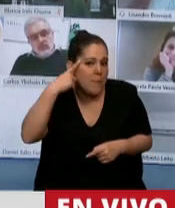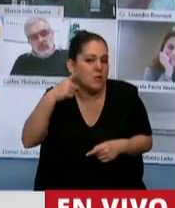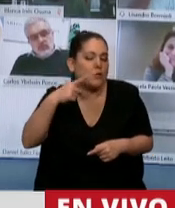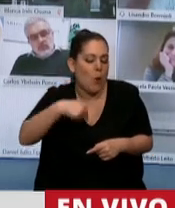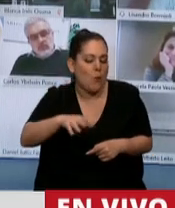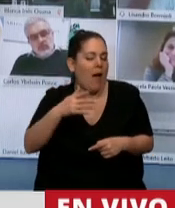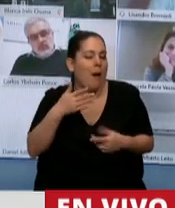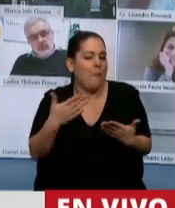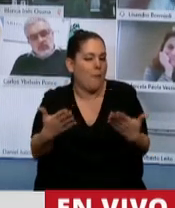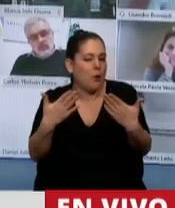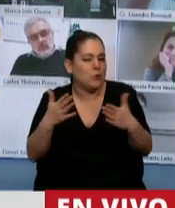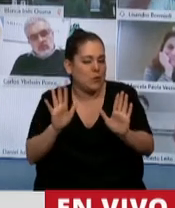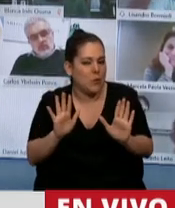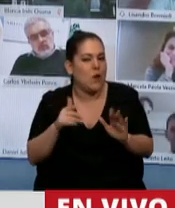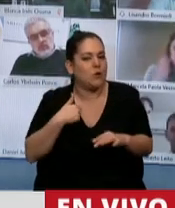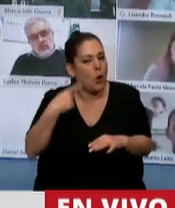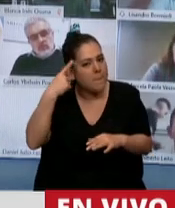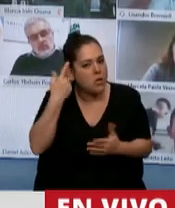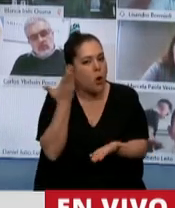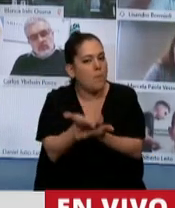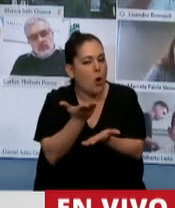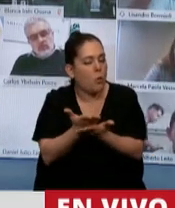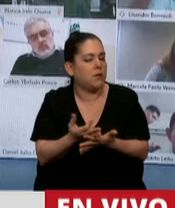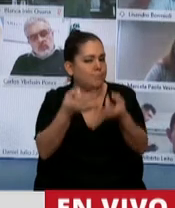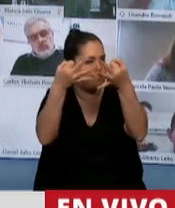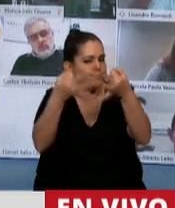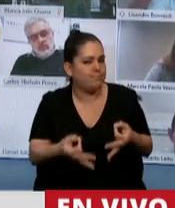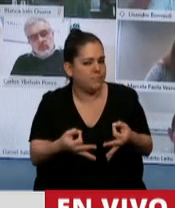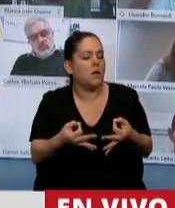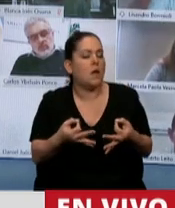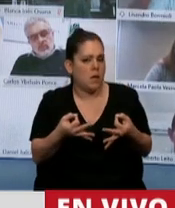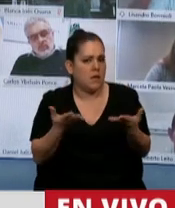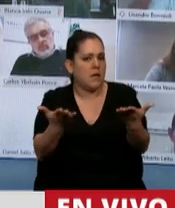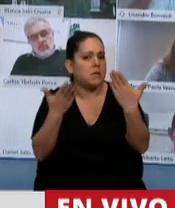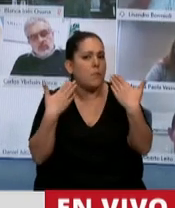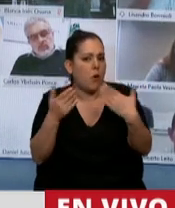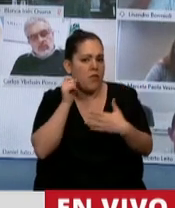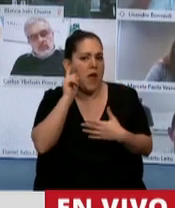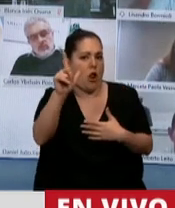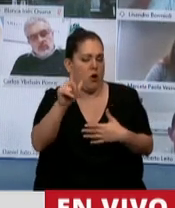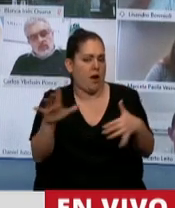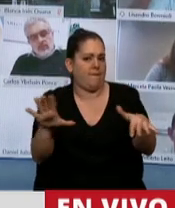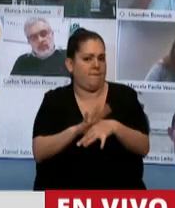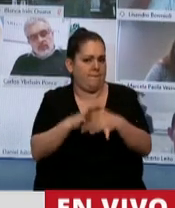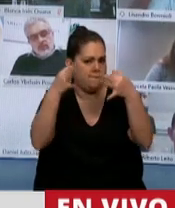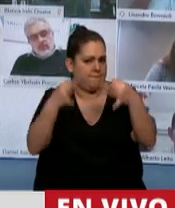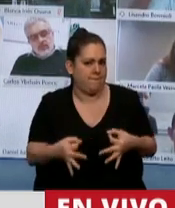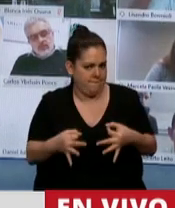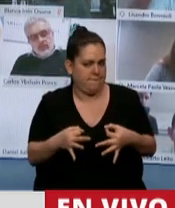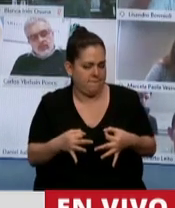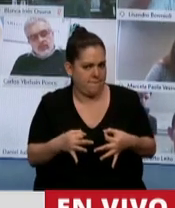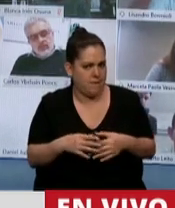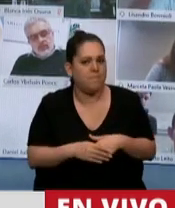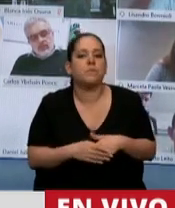importante, una propuesta concreta que efectivamente sea de aplicación efectiva, que sea de